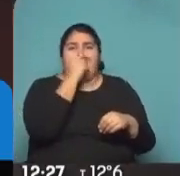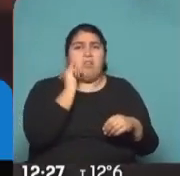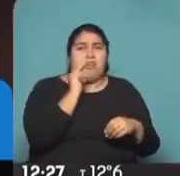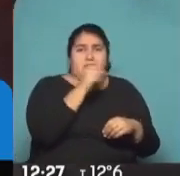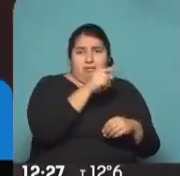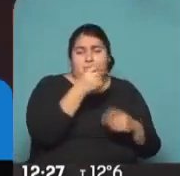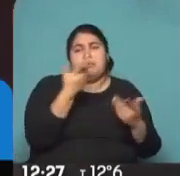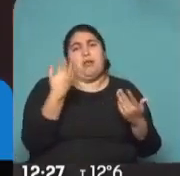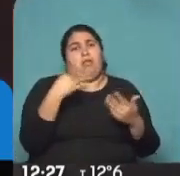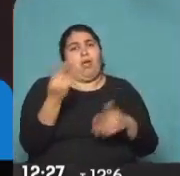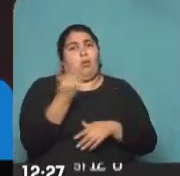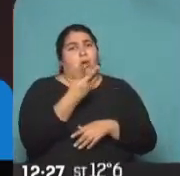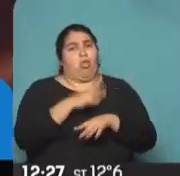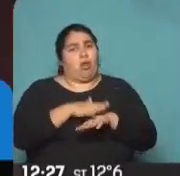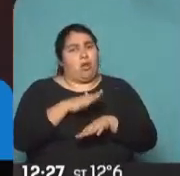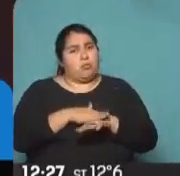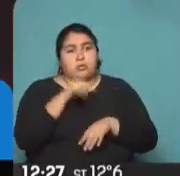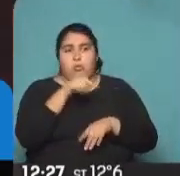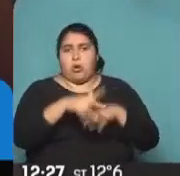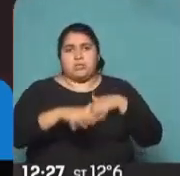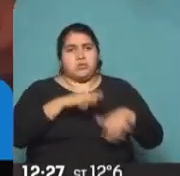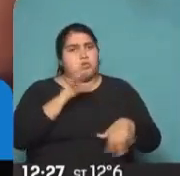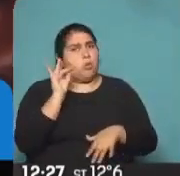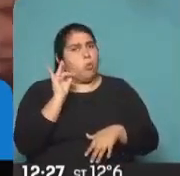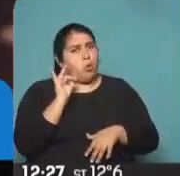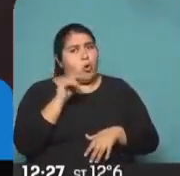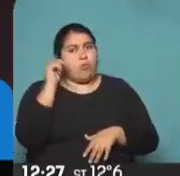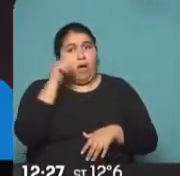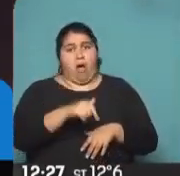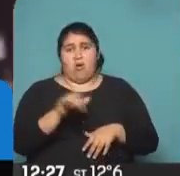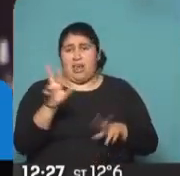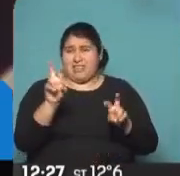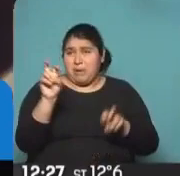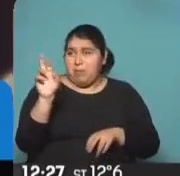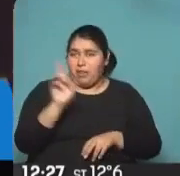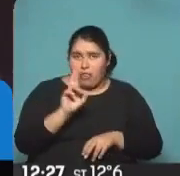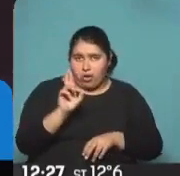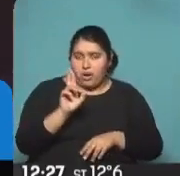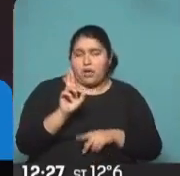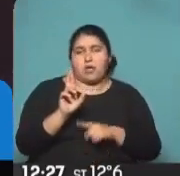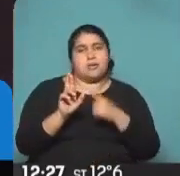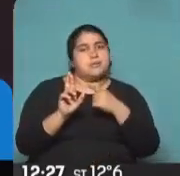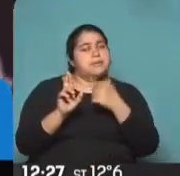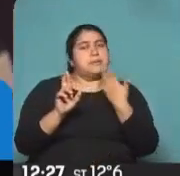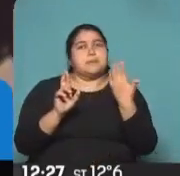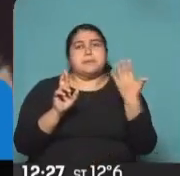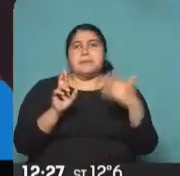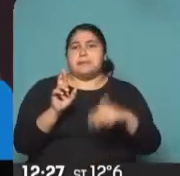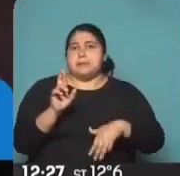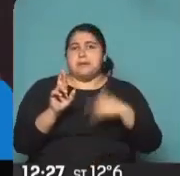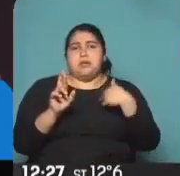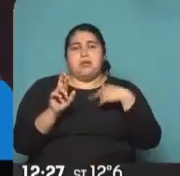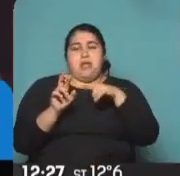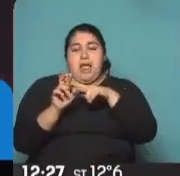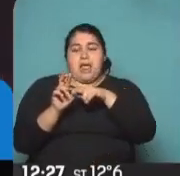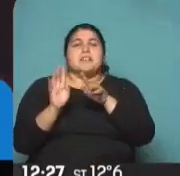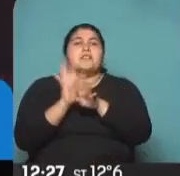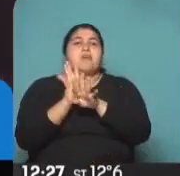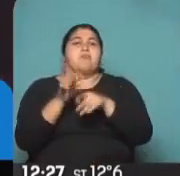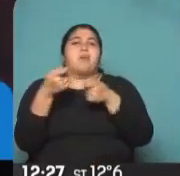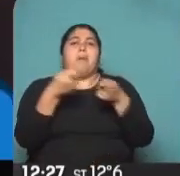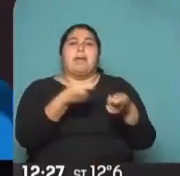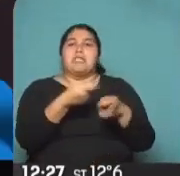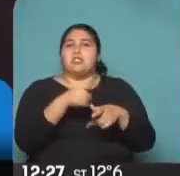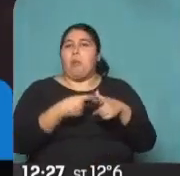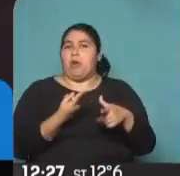bueno, porque la situación es muy compleja, lo que está pasando ahora con el dólar. Yo creo que forma parte de una puja política, económica,